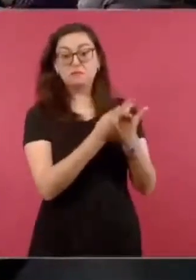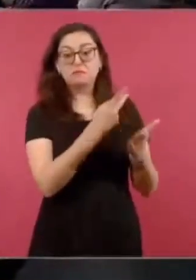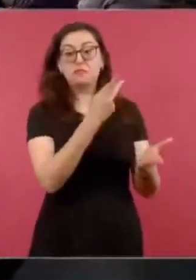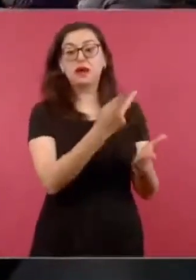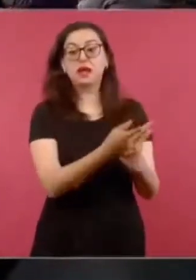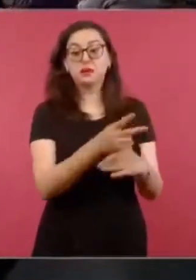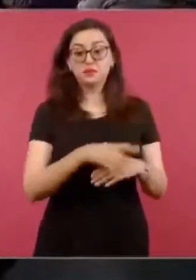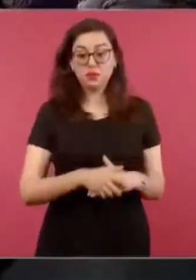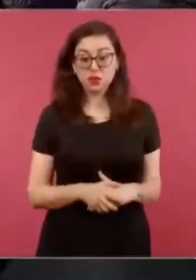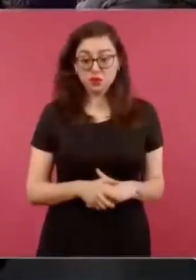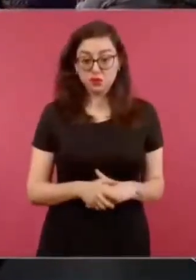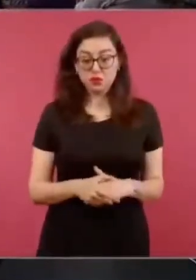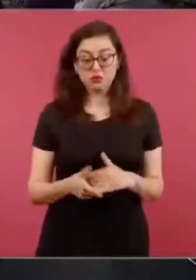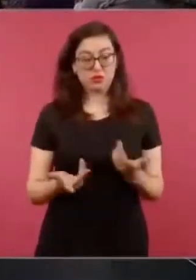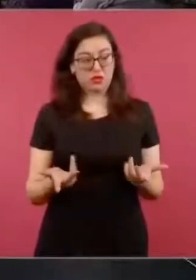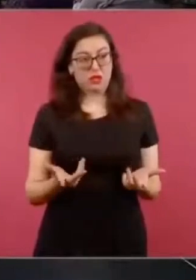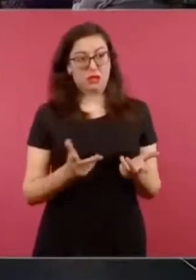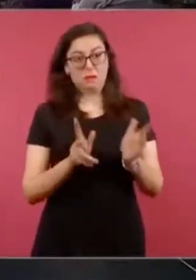New York Times.